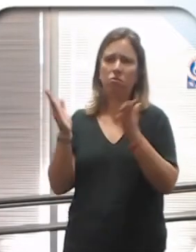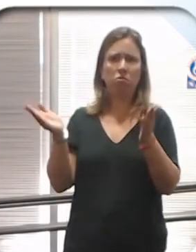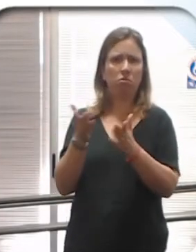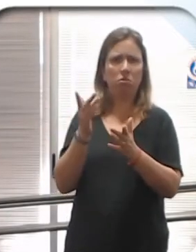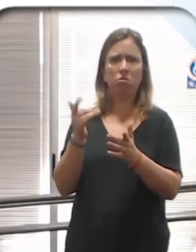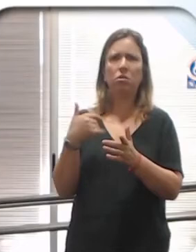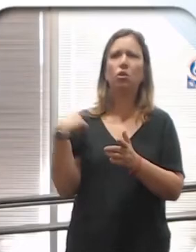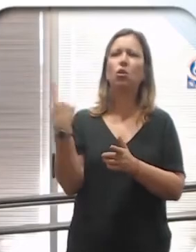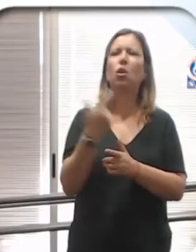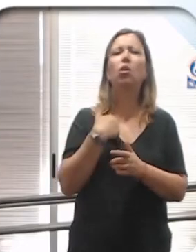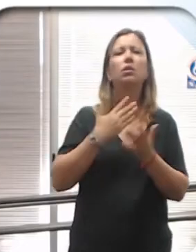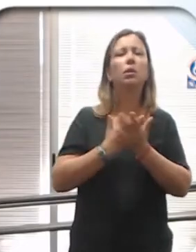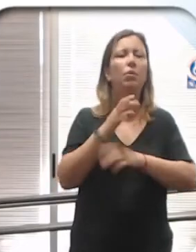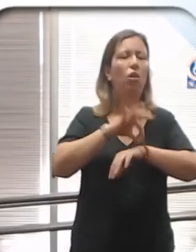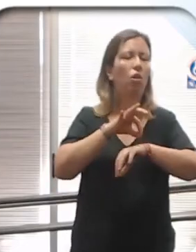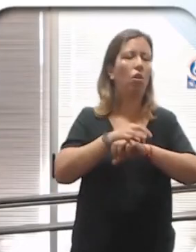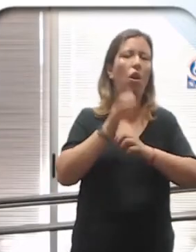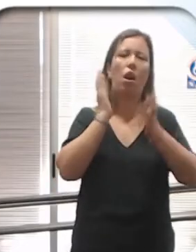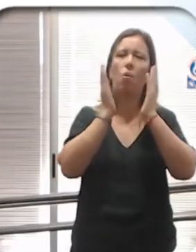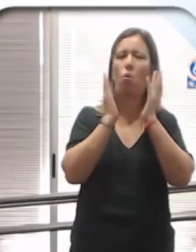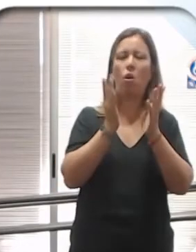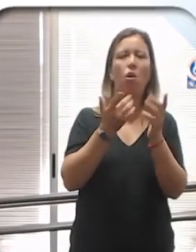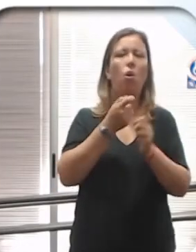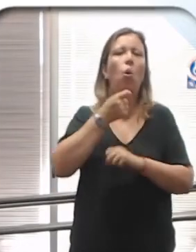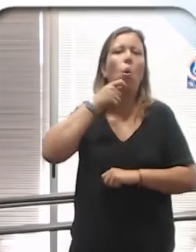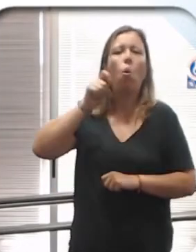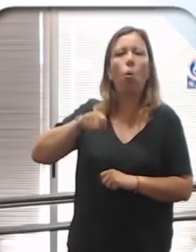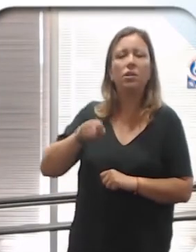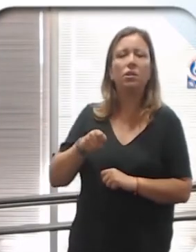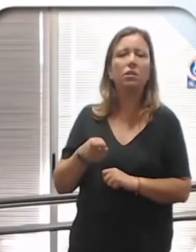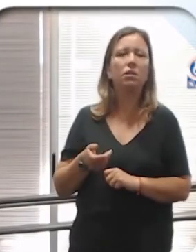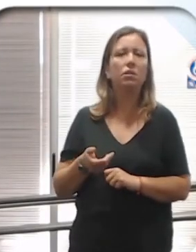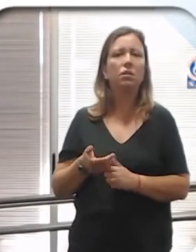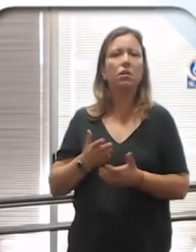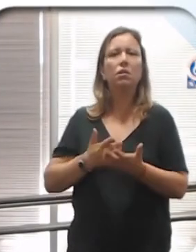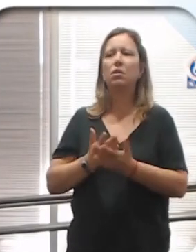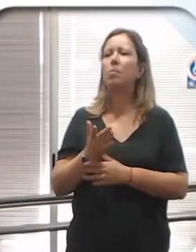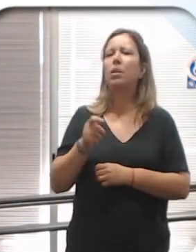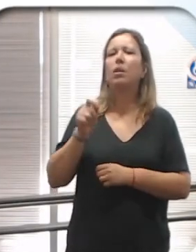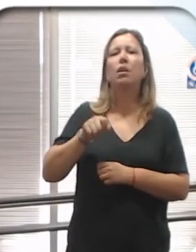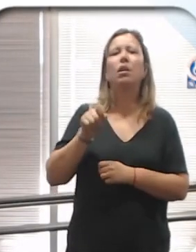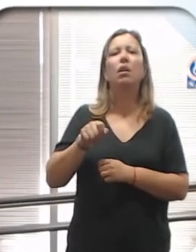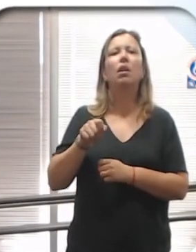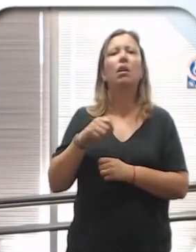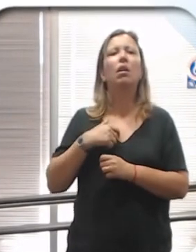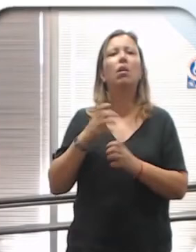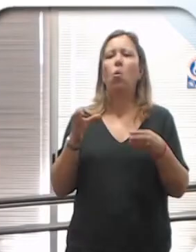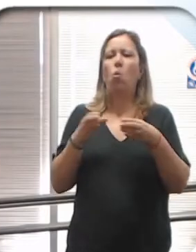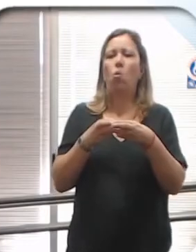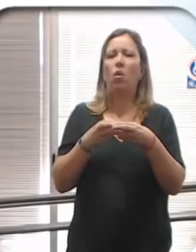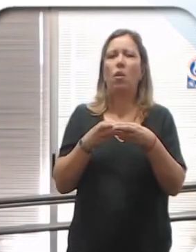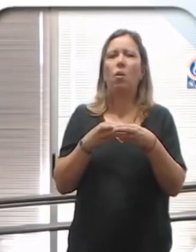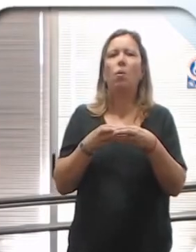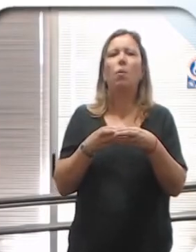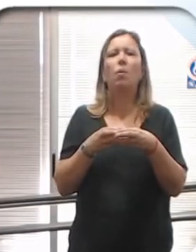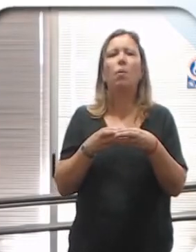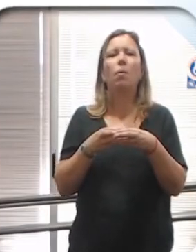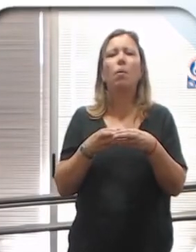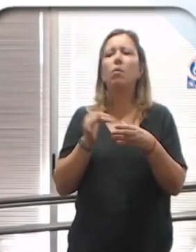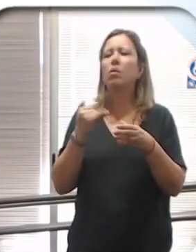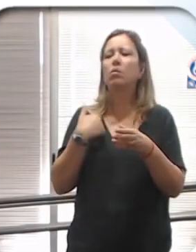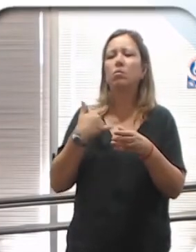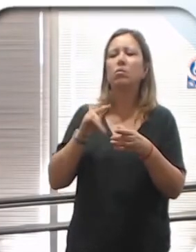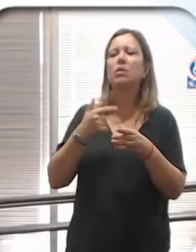cansada de que los médicos, los abogados y los jueces fueran jurídicamente que se hayan unido para, con un